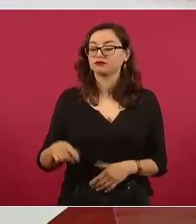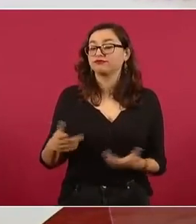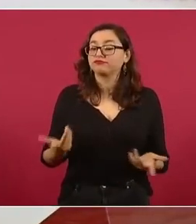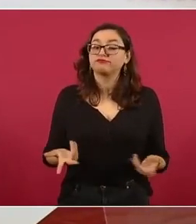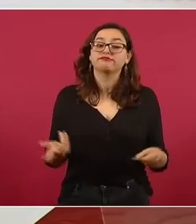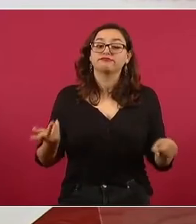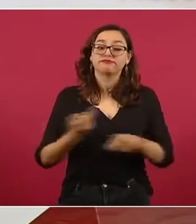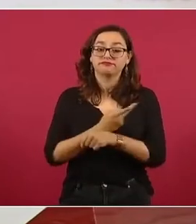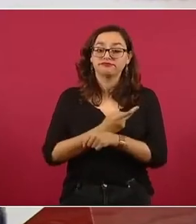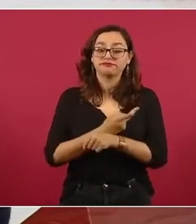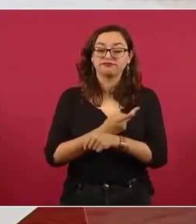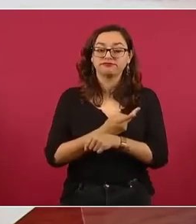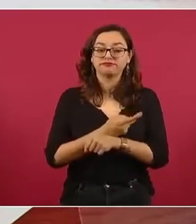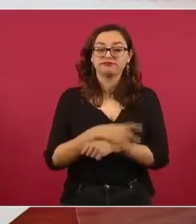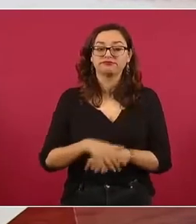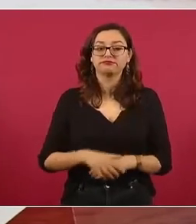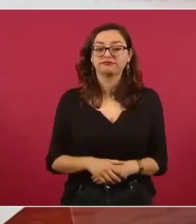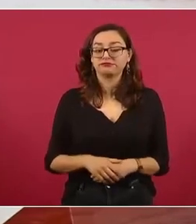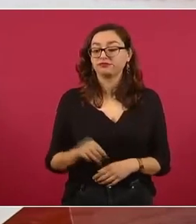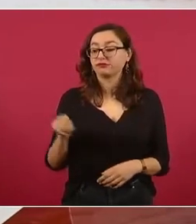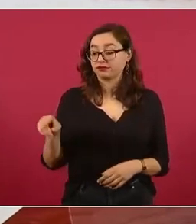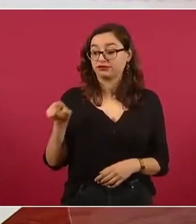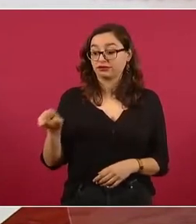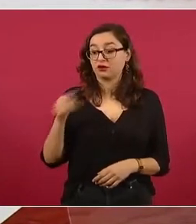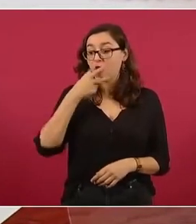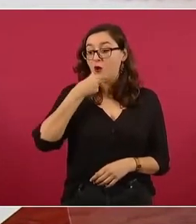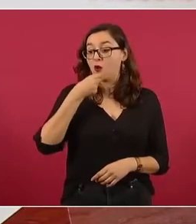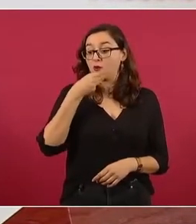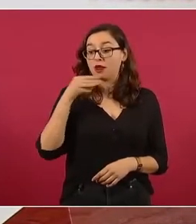que hasta escribía en la jornada.